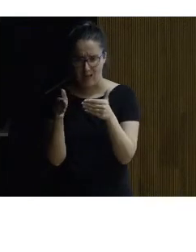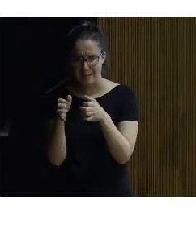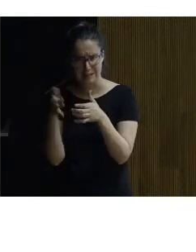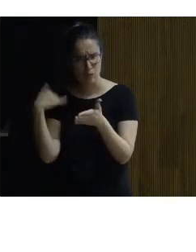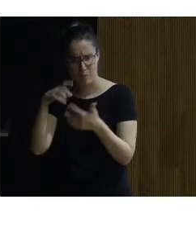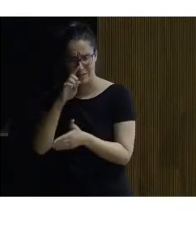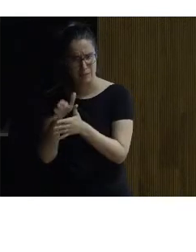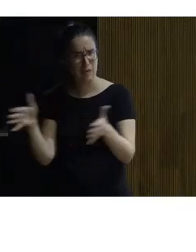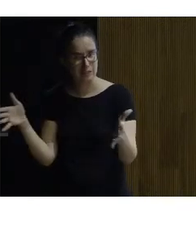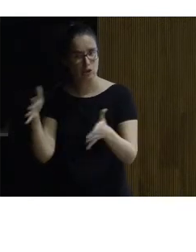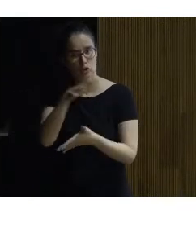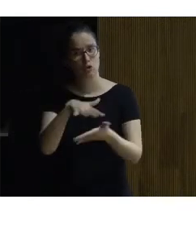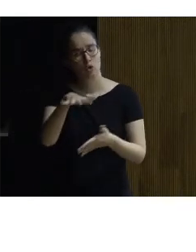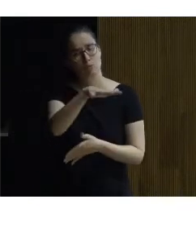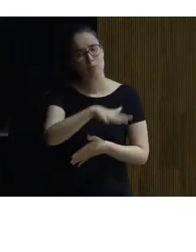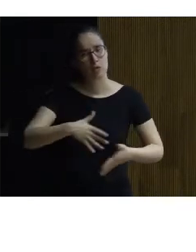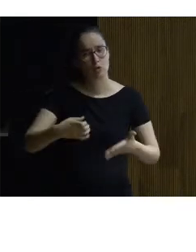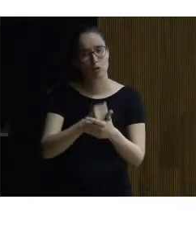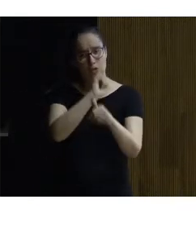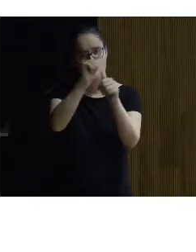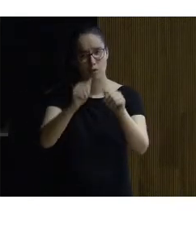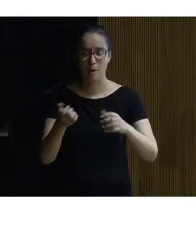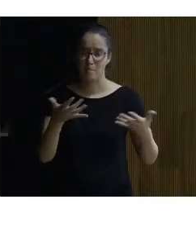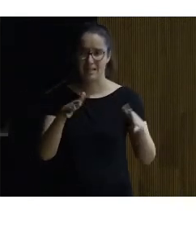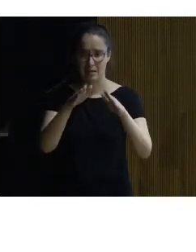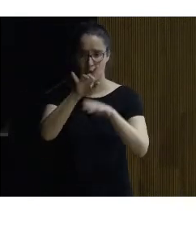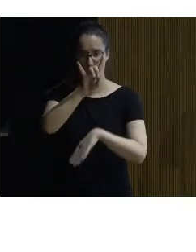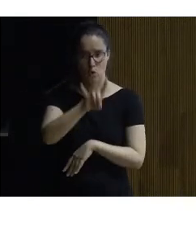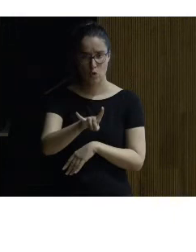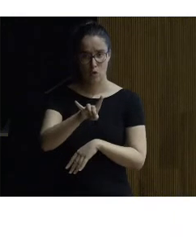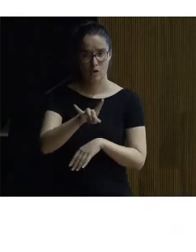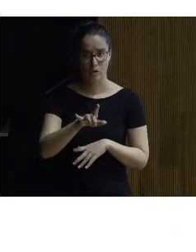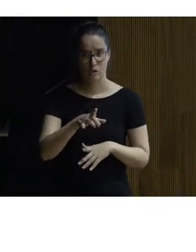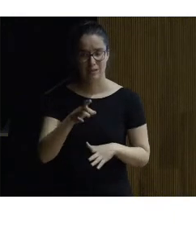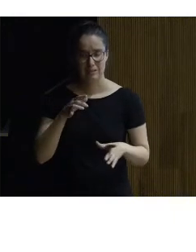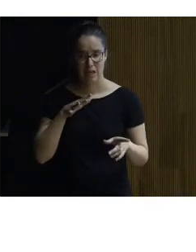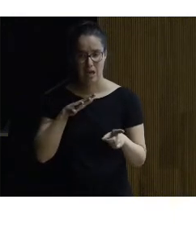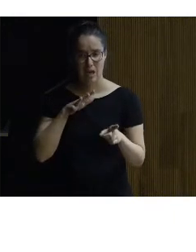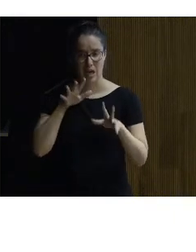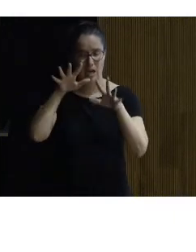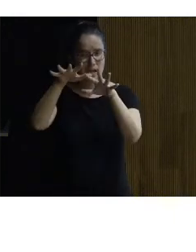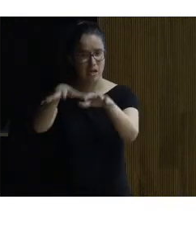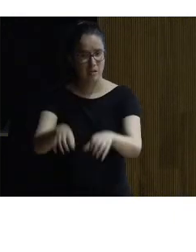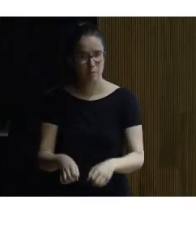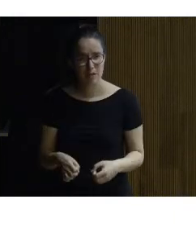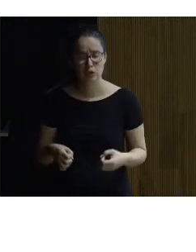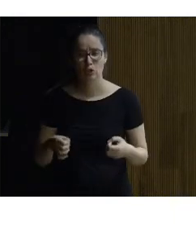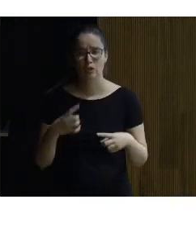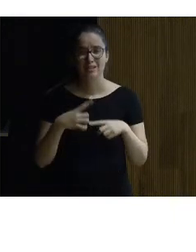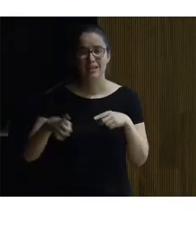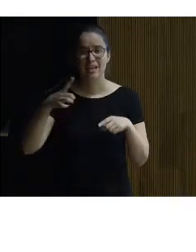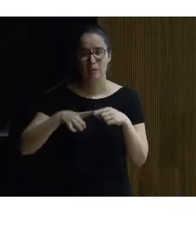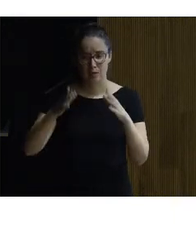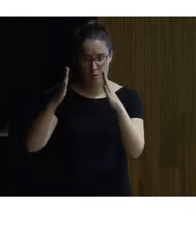abarca todo ese espacio de esa forma más o menos cuadrangular que tiene esa invasión de elementos